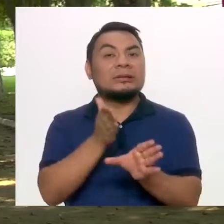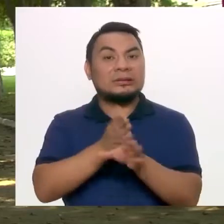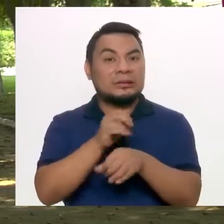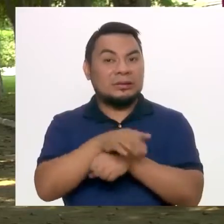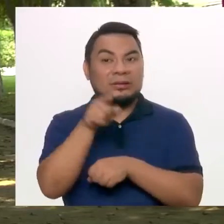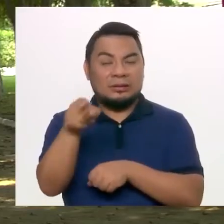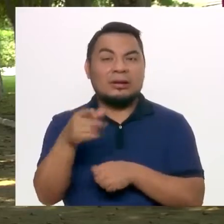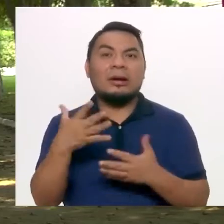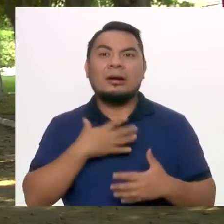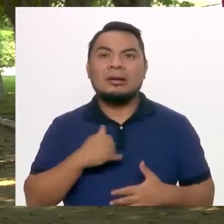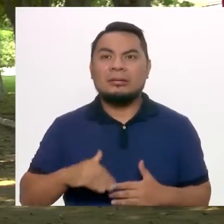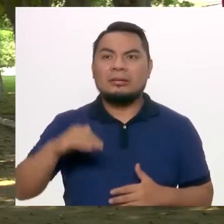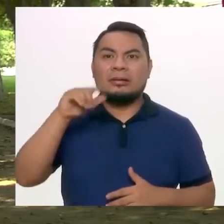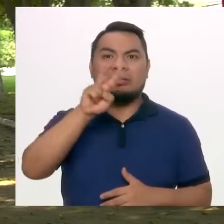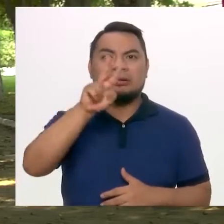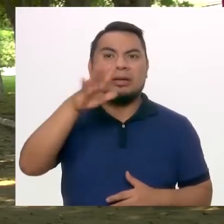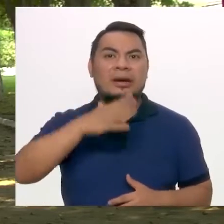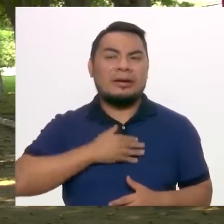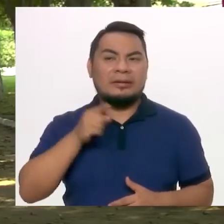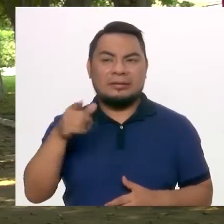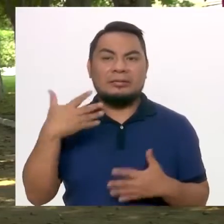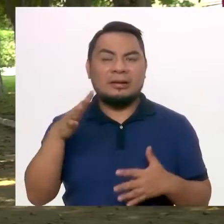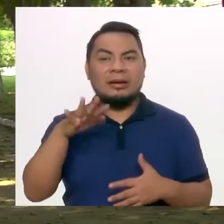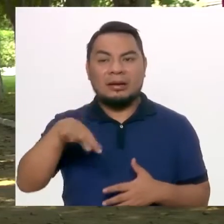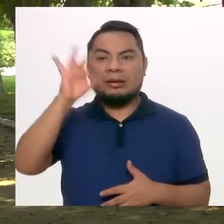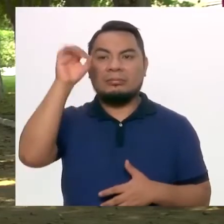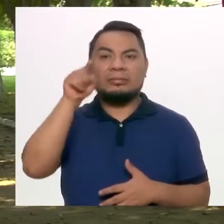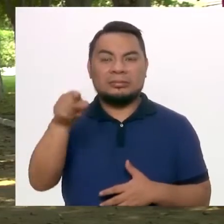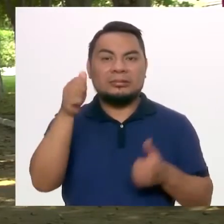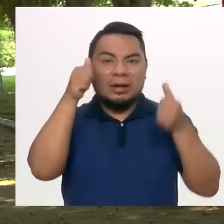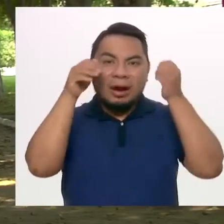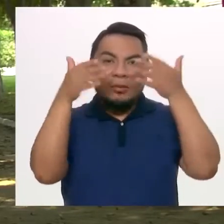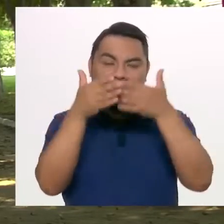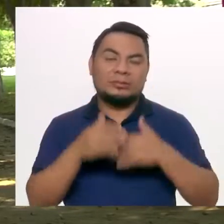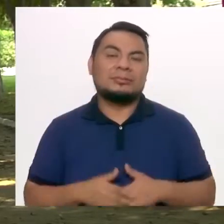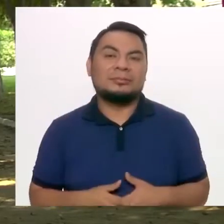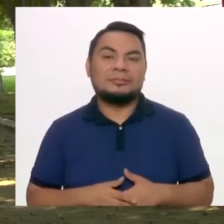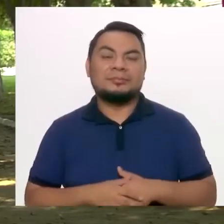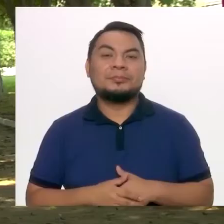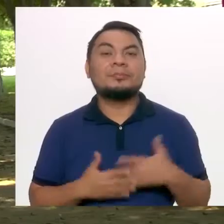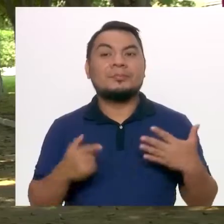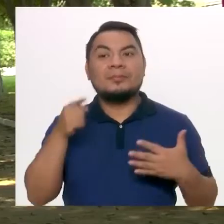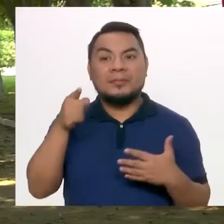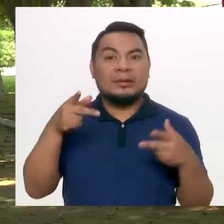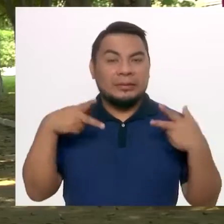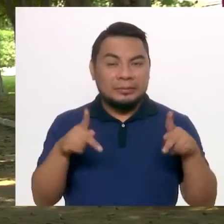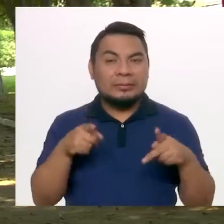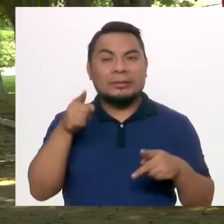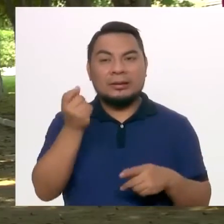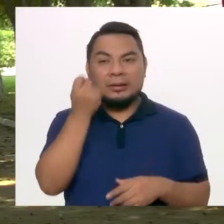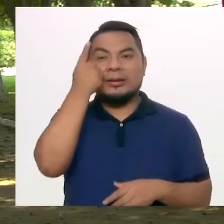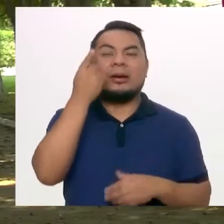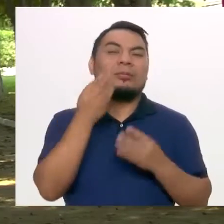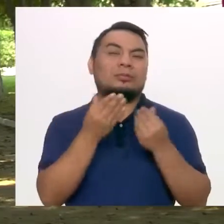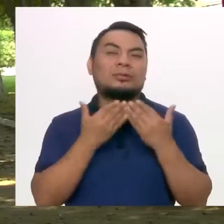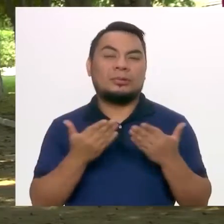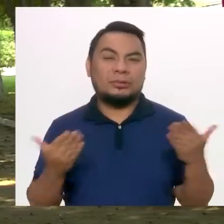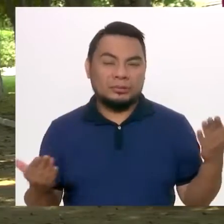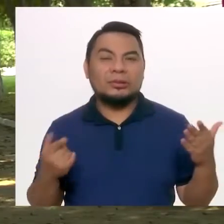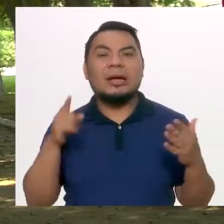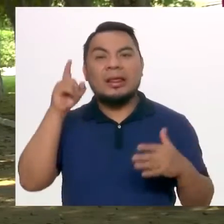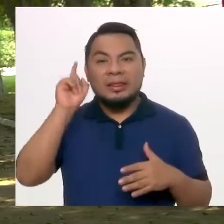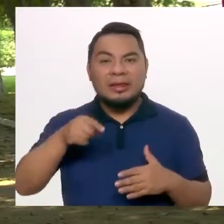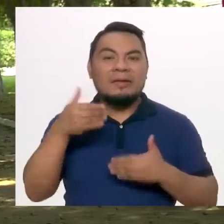psicoterapeuta que a la edad de los 25 años le diagnosticaron autismo. Esto le permitió entender